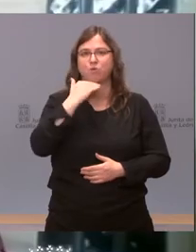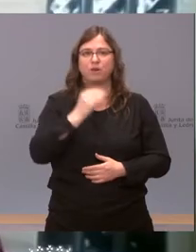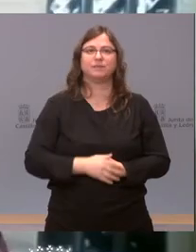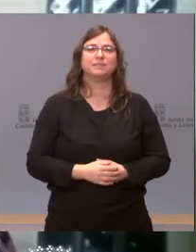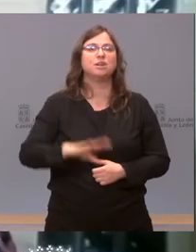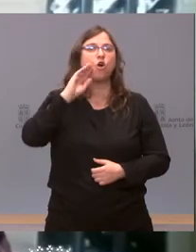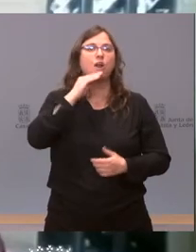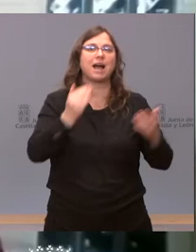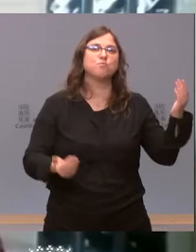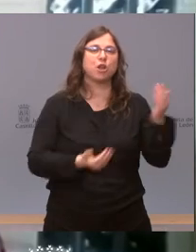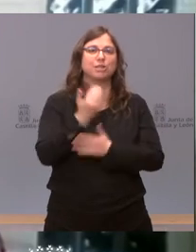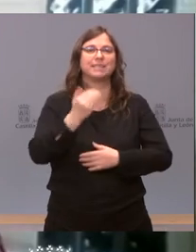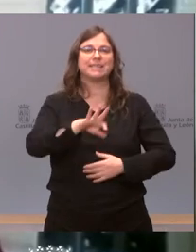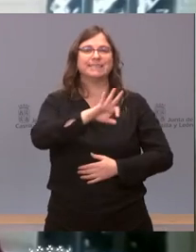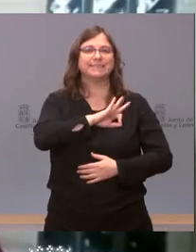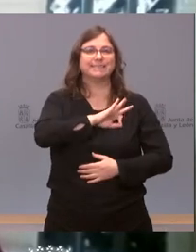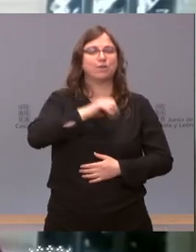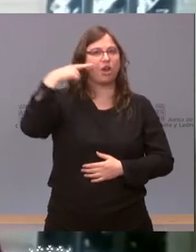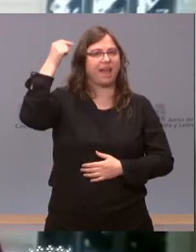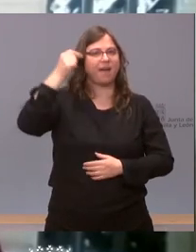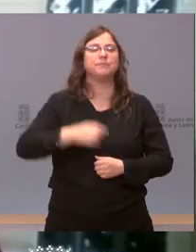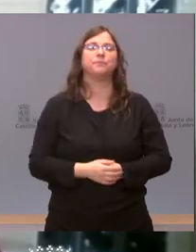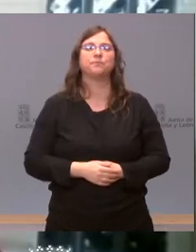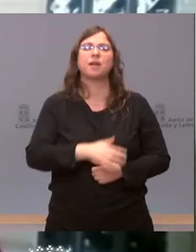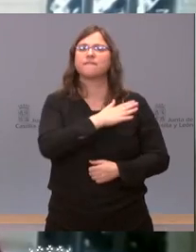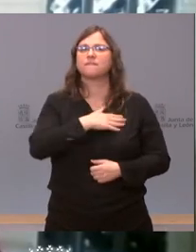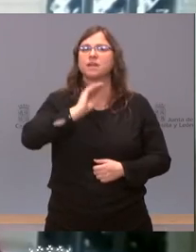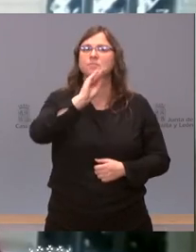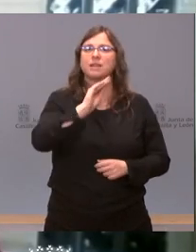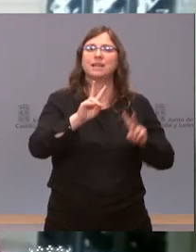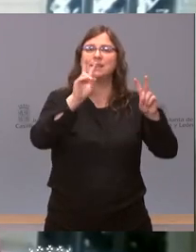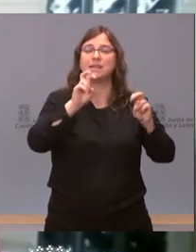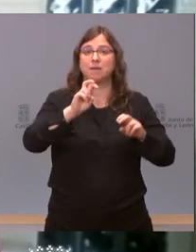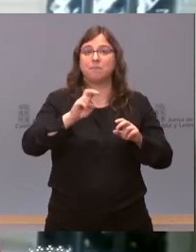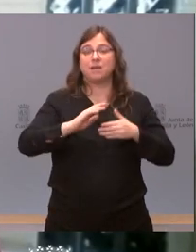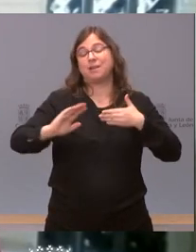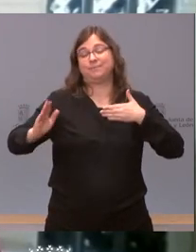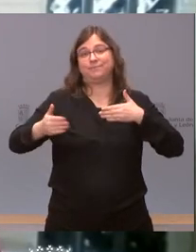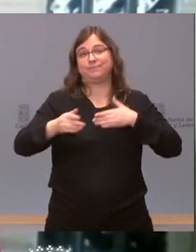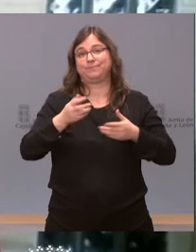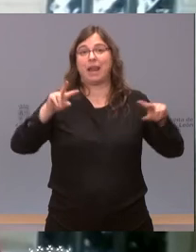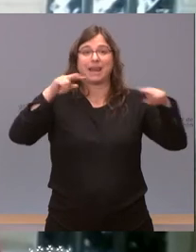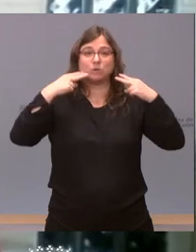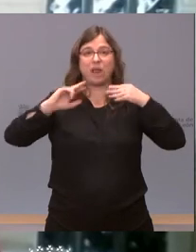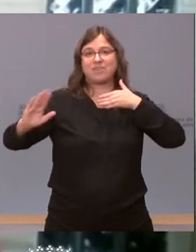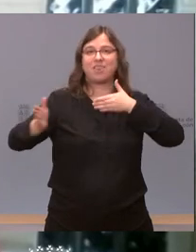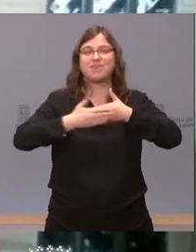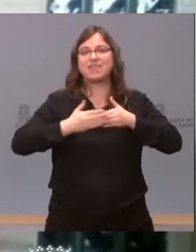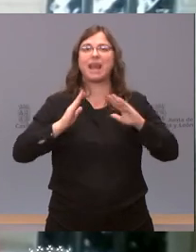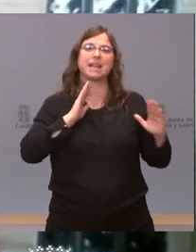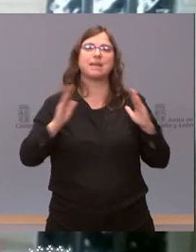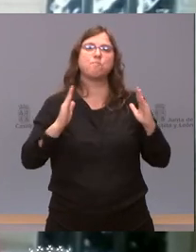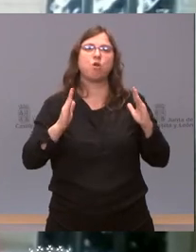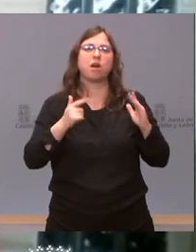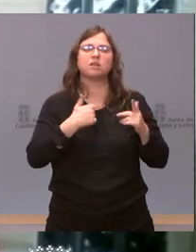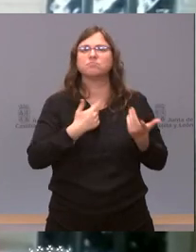Buenos días señor Egea yo le quería preguntar respecto al cierre temporal de establecimientos ¿qué administración tiene